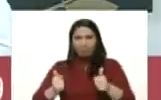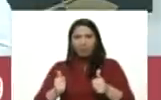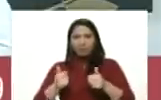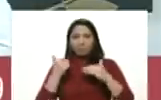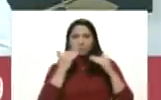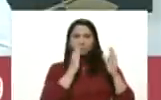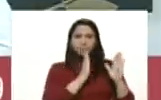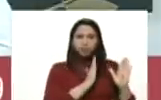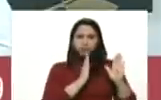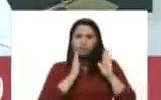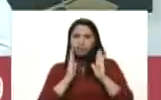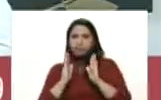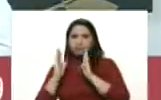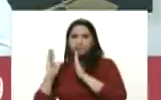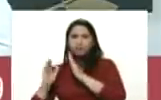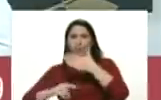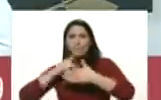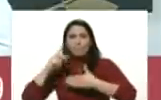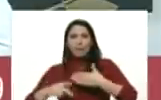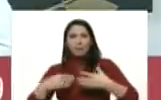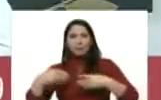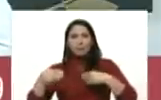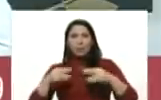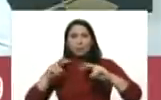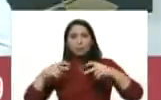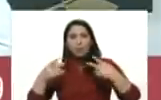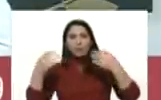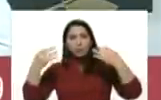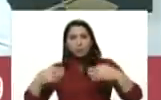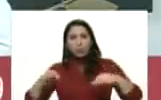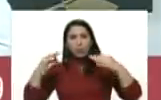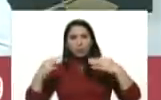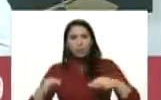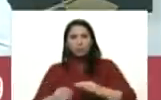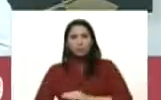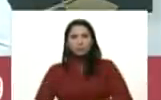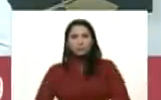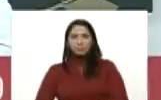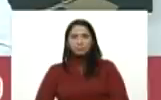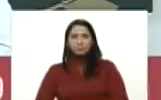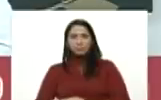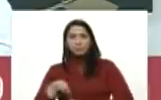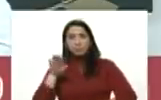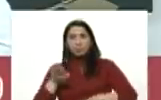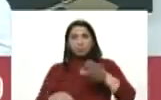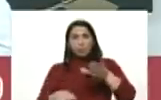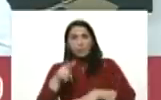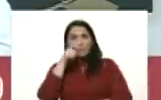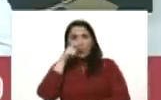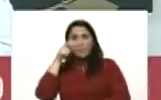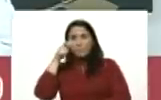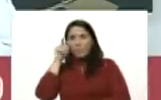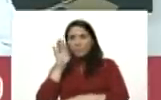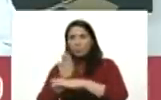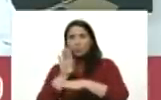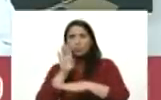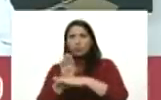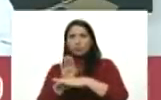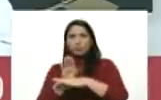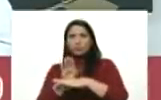fases el plan de flexibilización de la nueva normalidad relativa vigilada y protegida